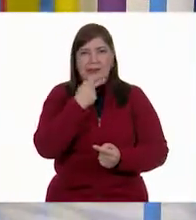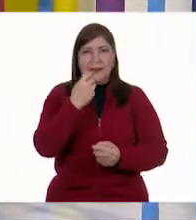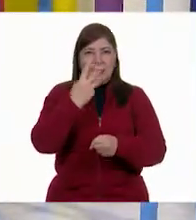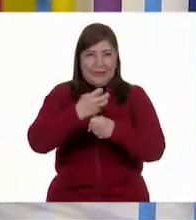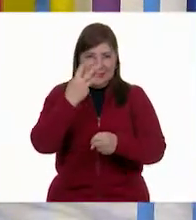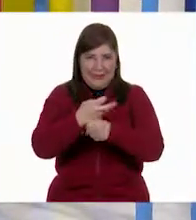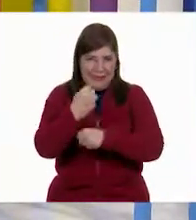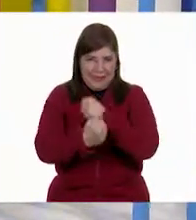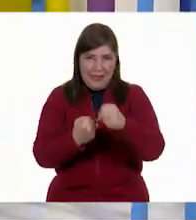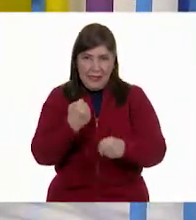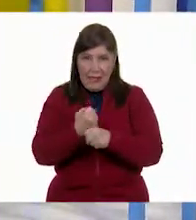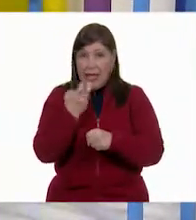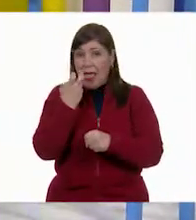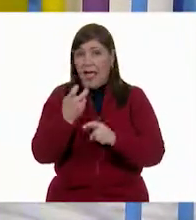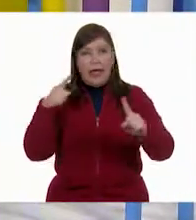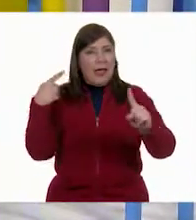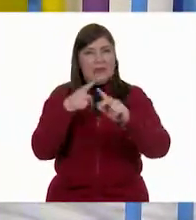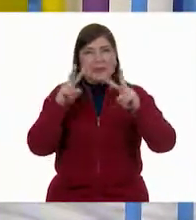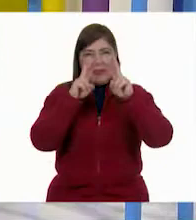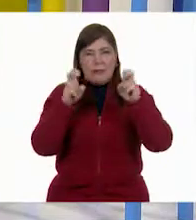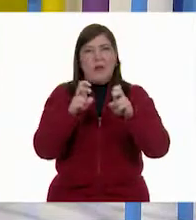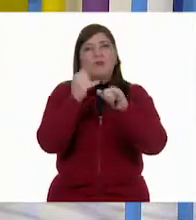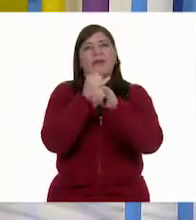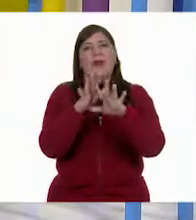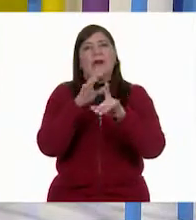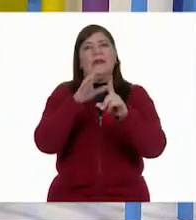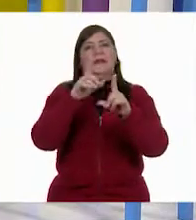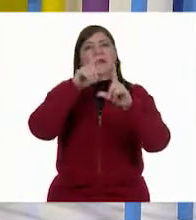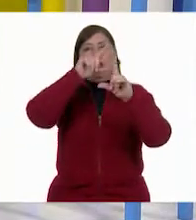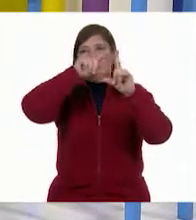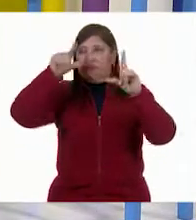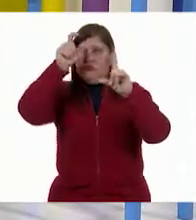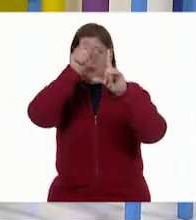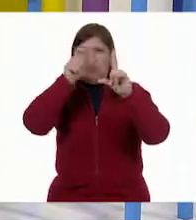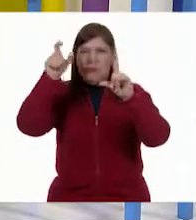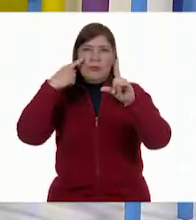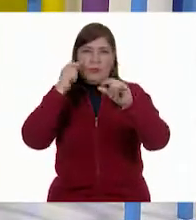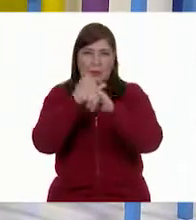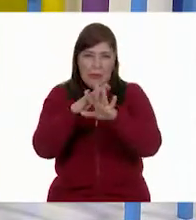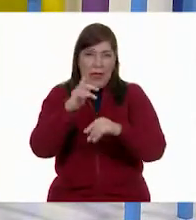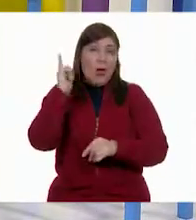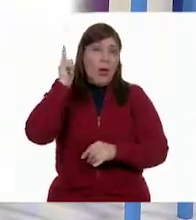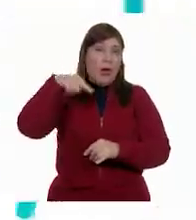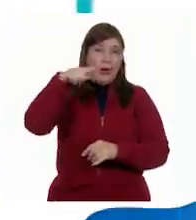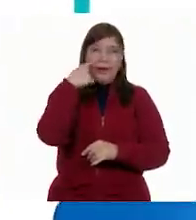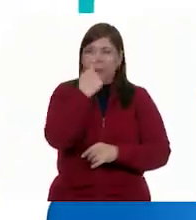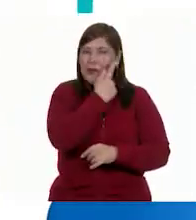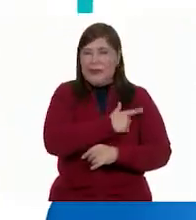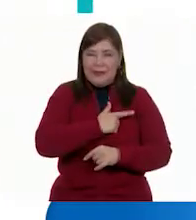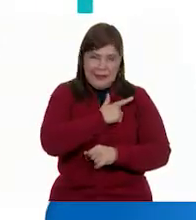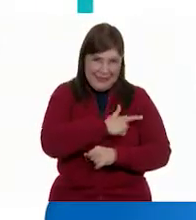Esto fue Información en gráficas de barras. Esperemos que lo hayan disfrutado tanto como nosotros.